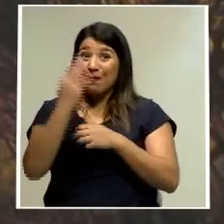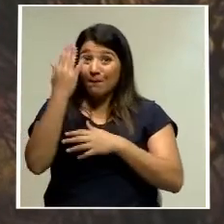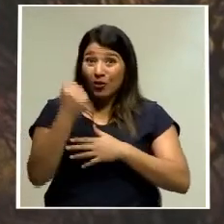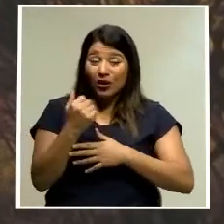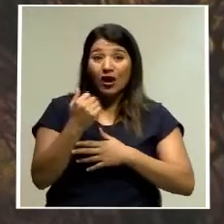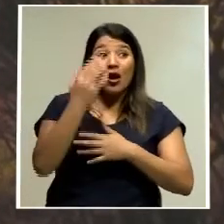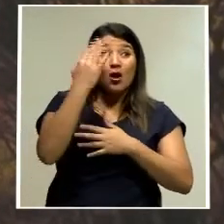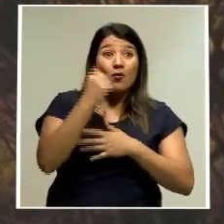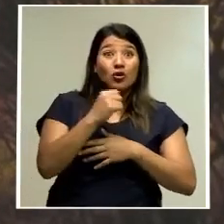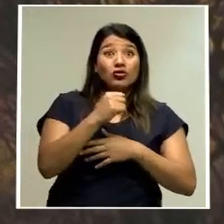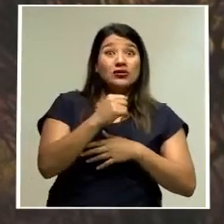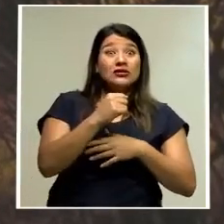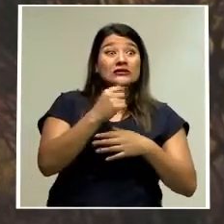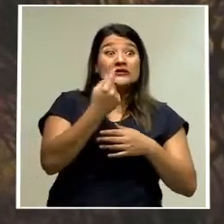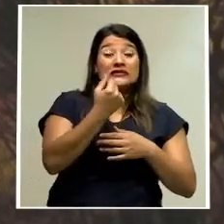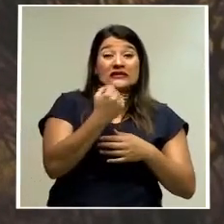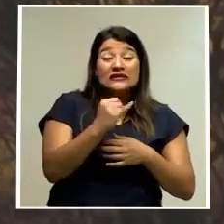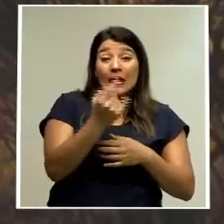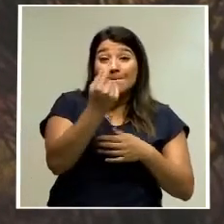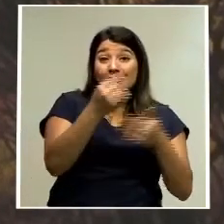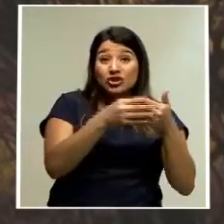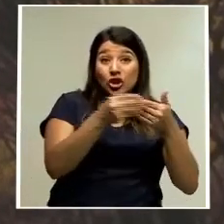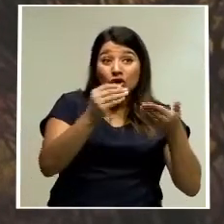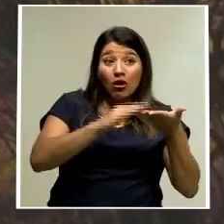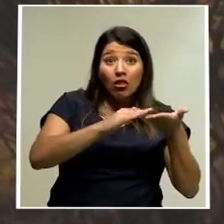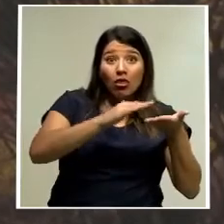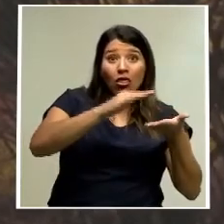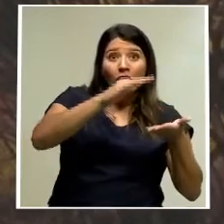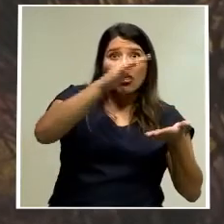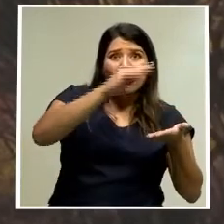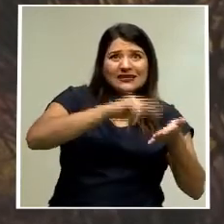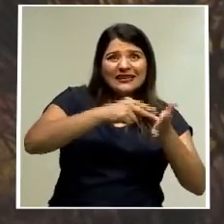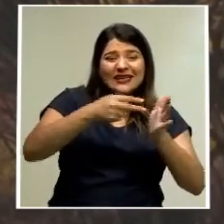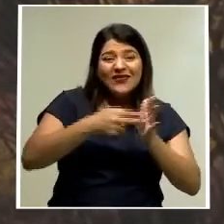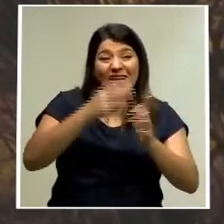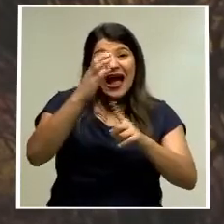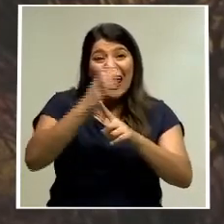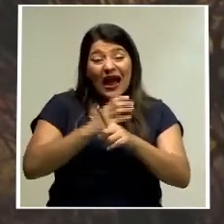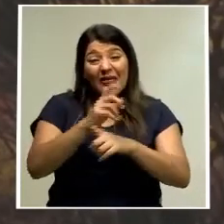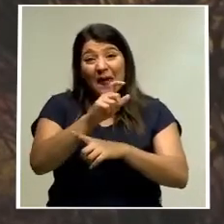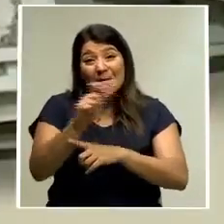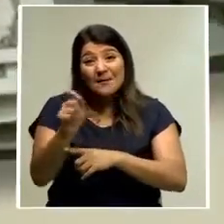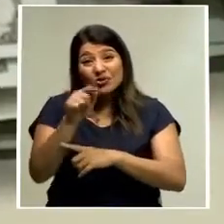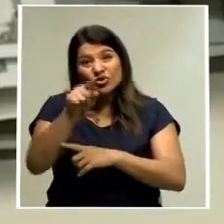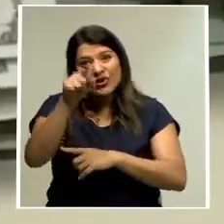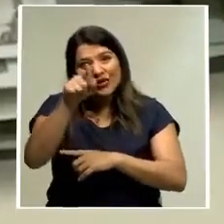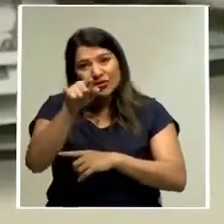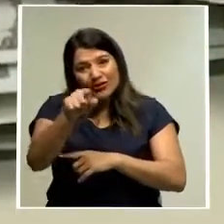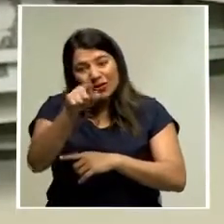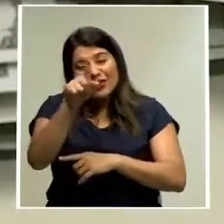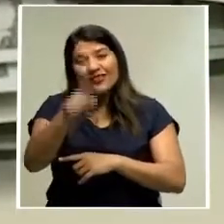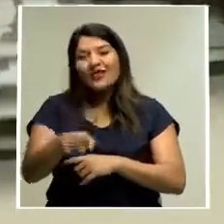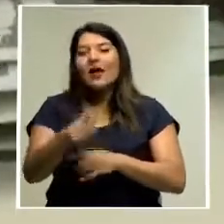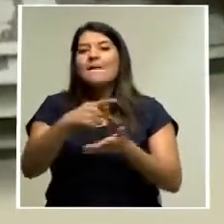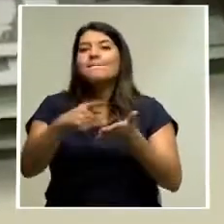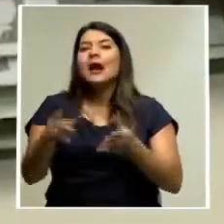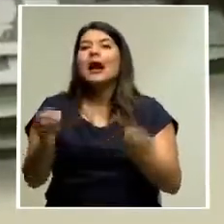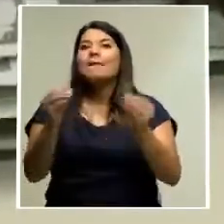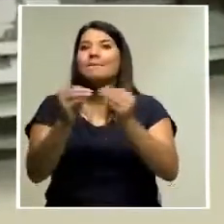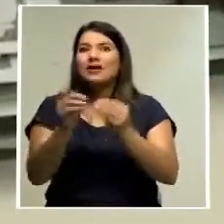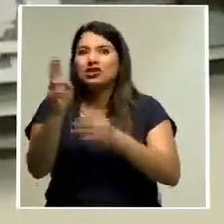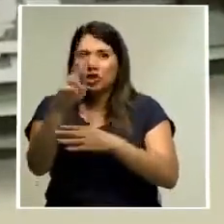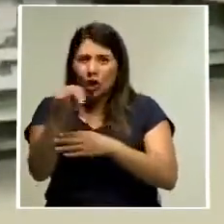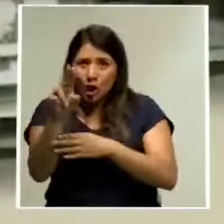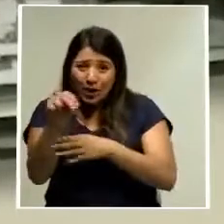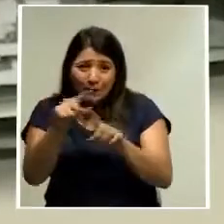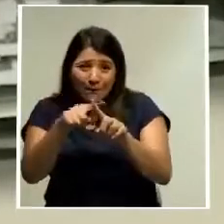facilidad tendría la persona para asumir los costos adicionales. Si tiene ahorros, pues siempre se recomienda también tener ahorros en dólares o en